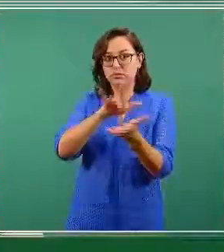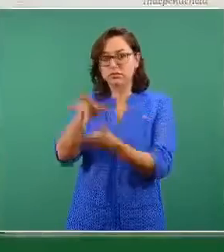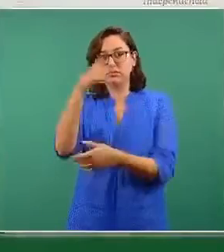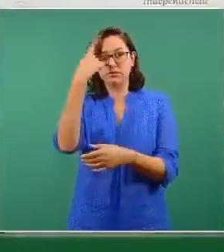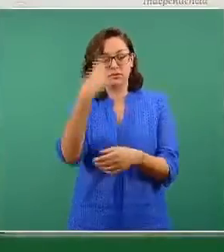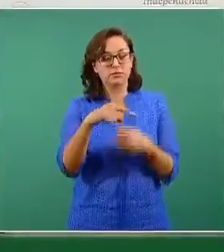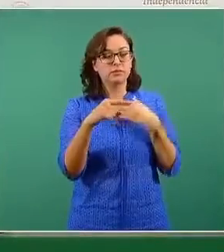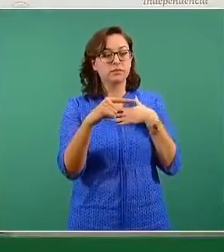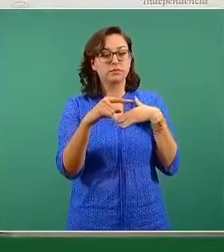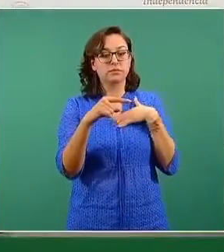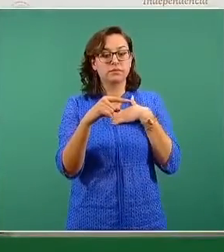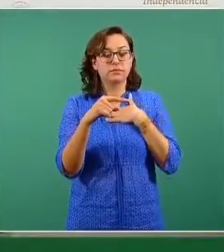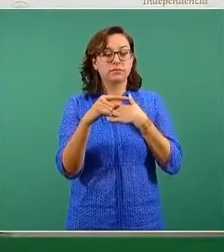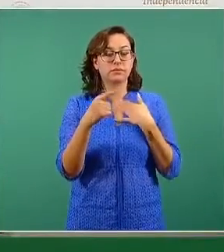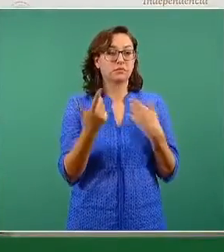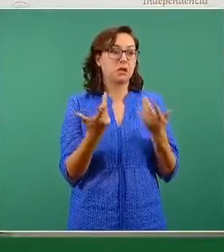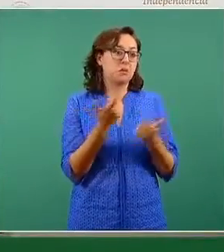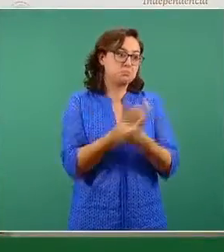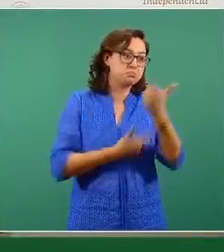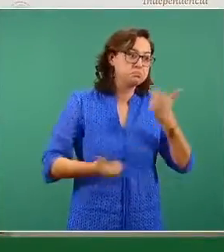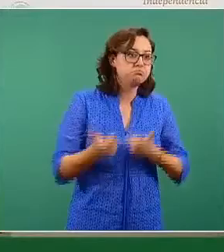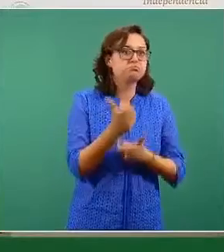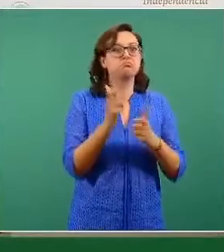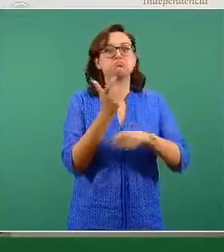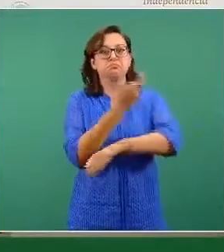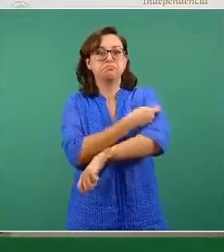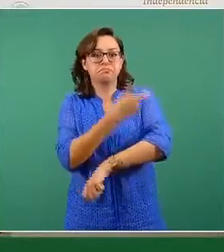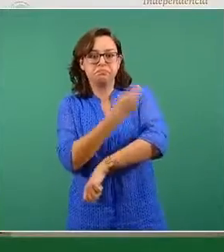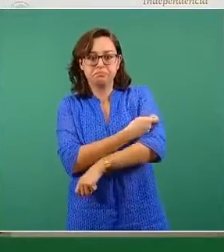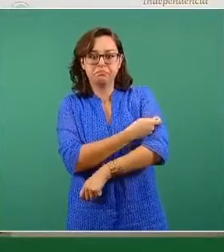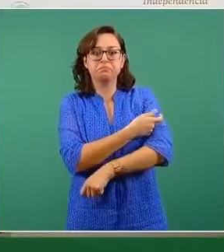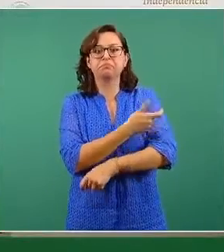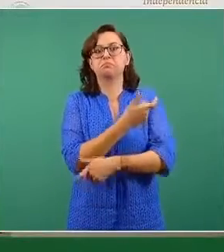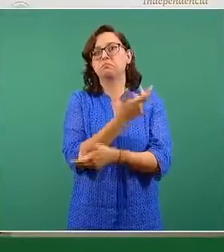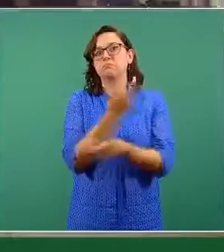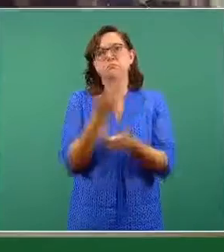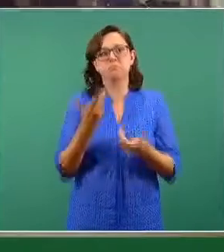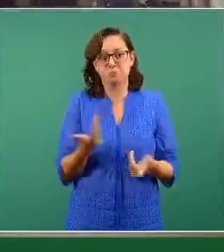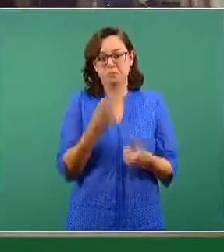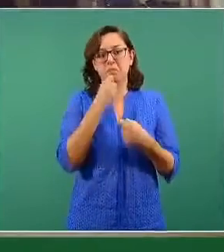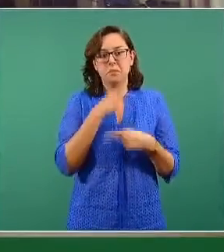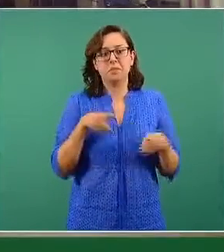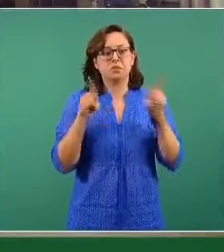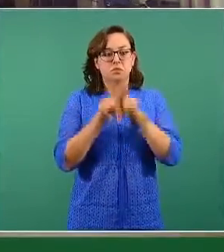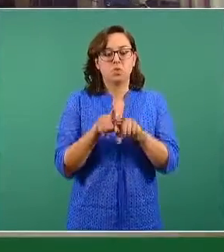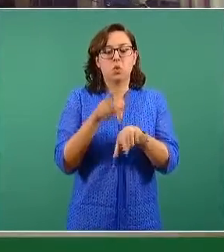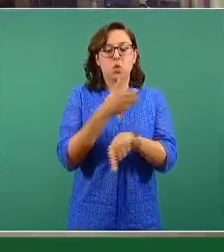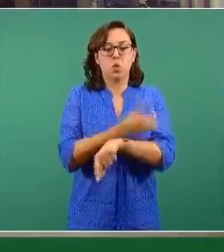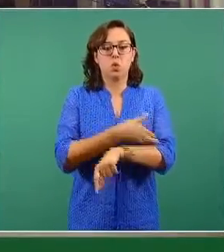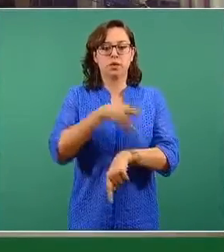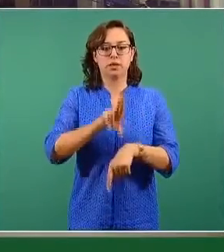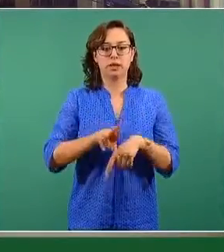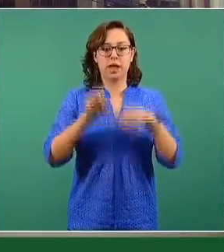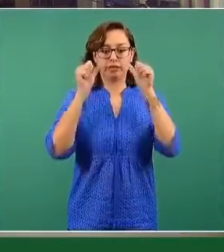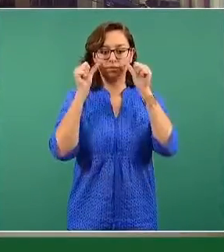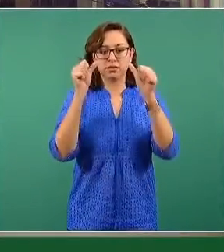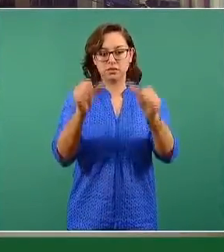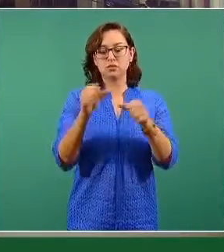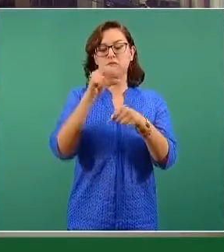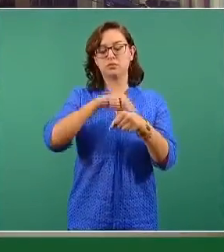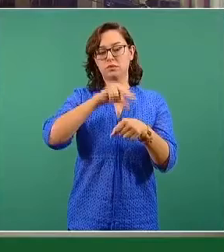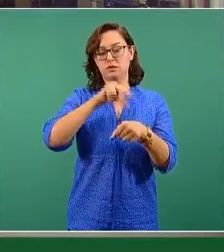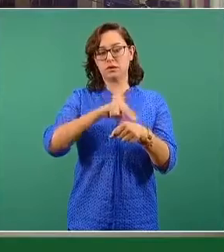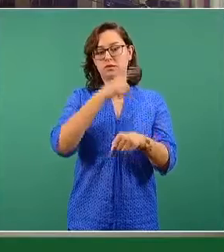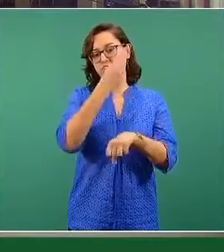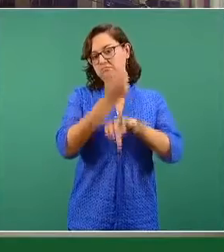recursos, no solamente productos como las vacunas, sino incluso de coordinar el esfuerzo de atención médica en